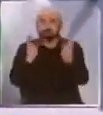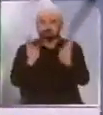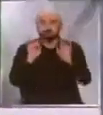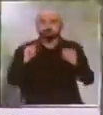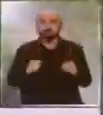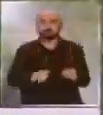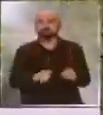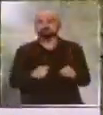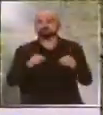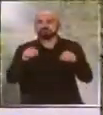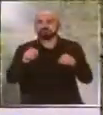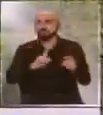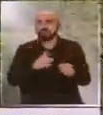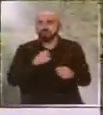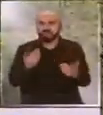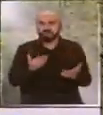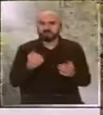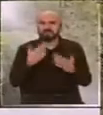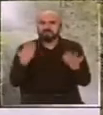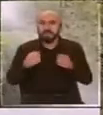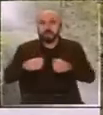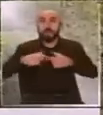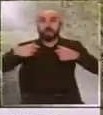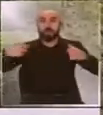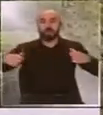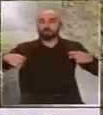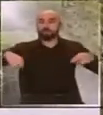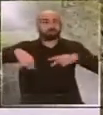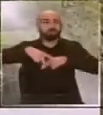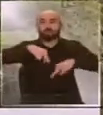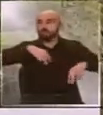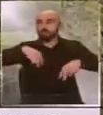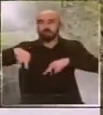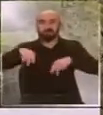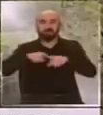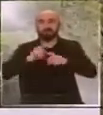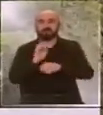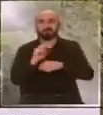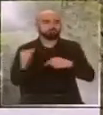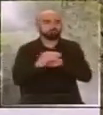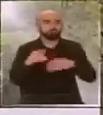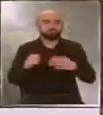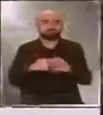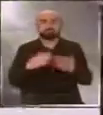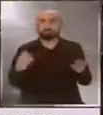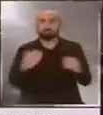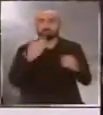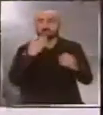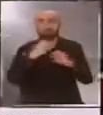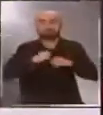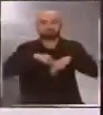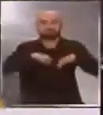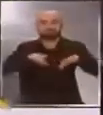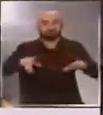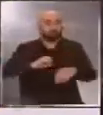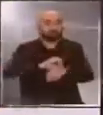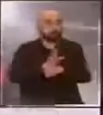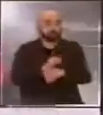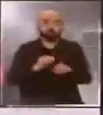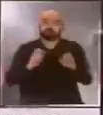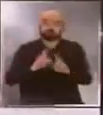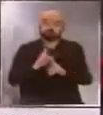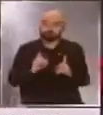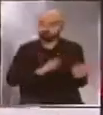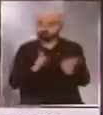Lo que no queremos es que ese aumento de movilidad se vea asociado a un aumento de la circulación viral. Un super lunes como